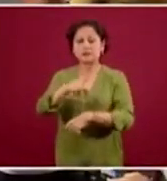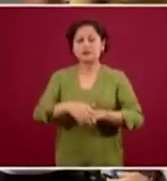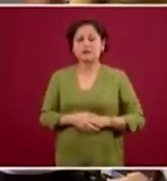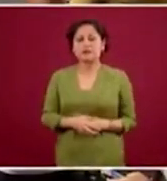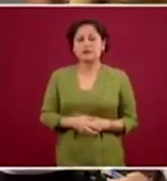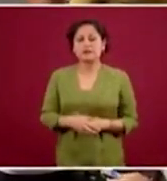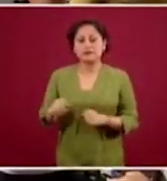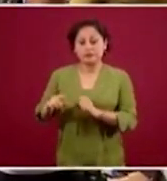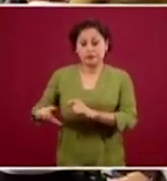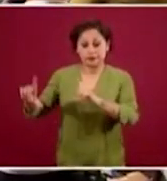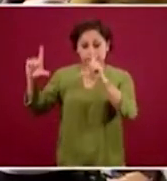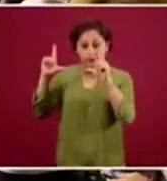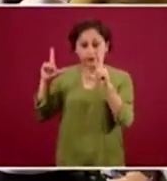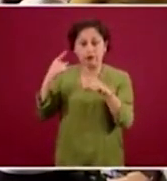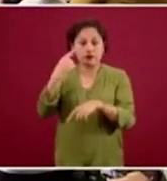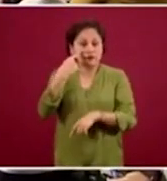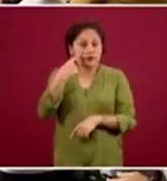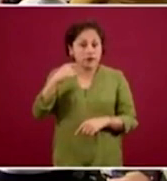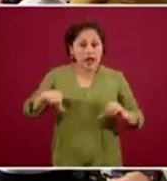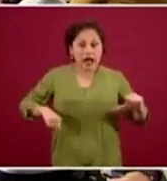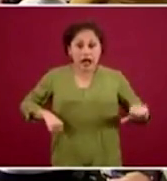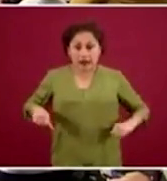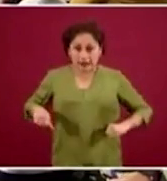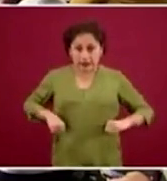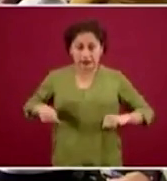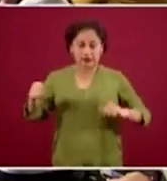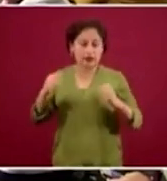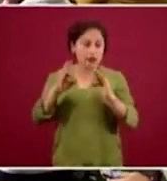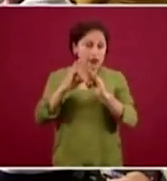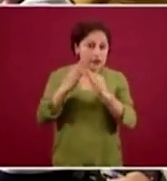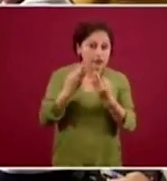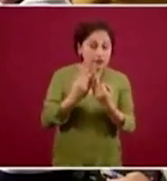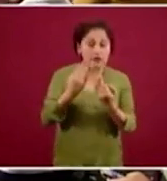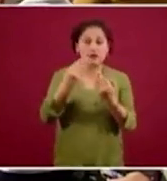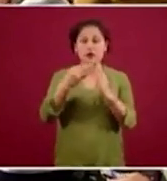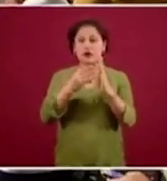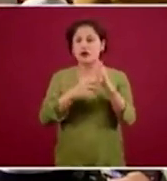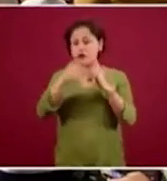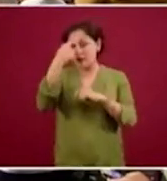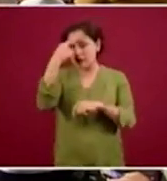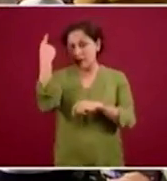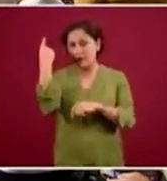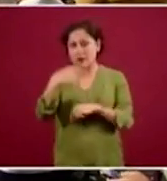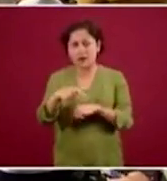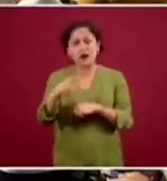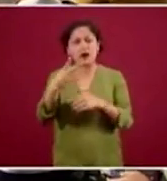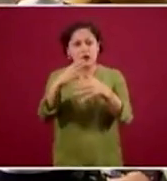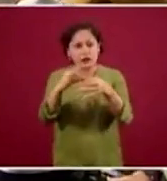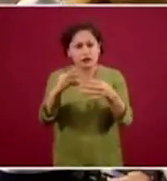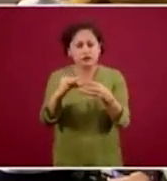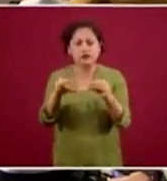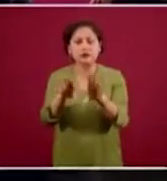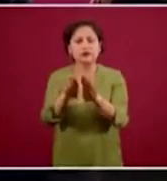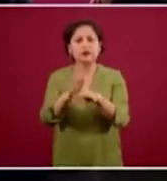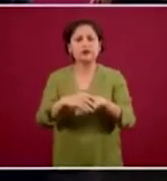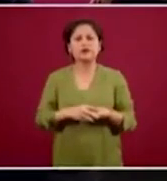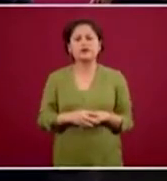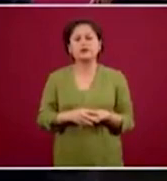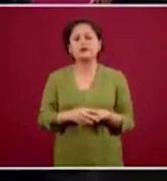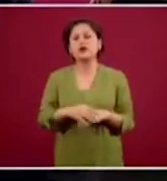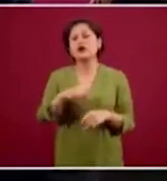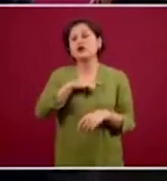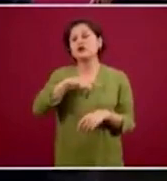Esta estrategia, ¿qué significa? Esta estrategia significa que queremos garantizar